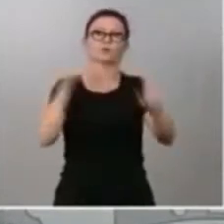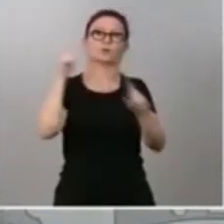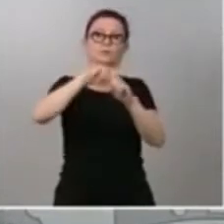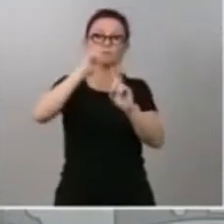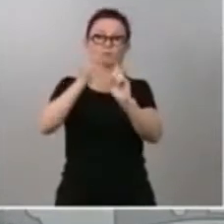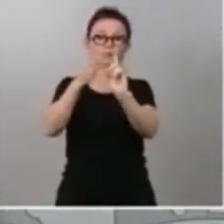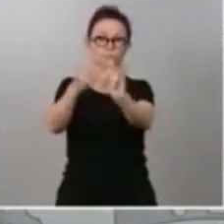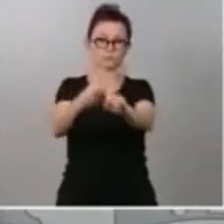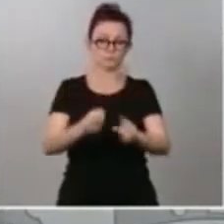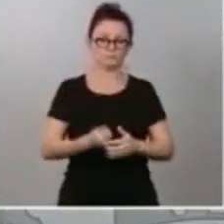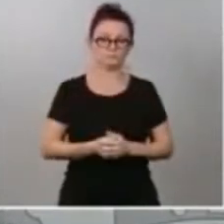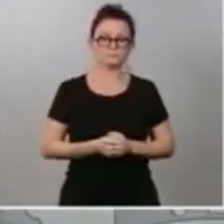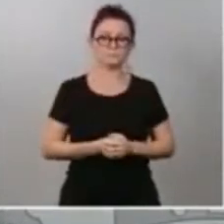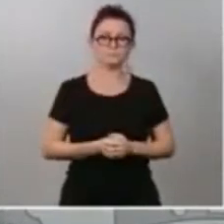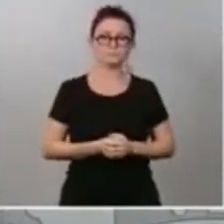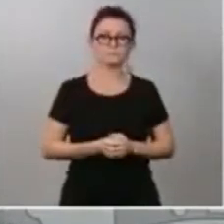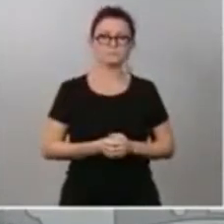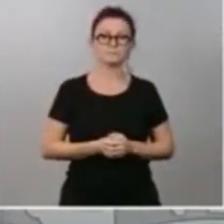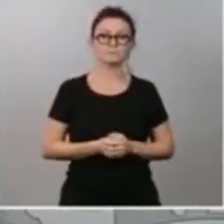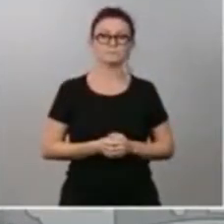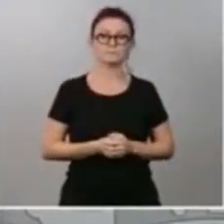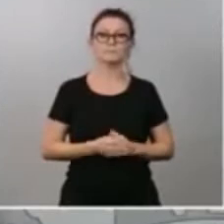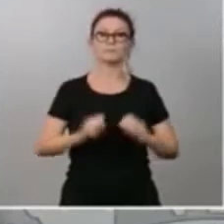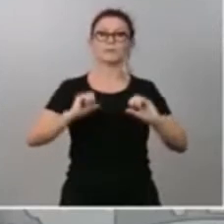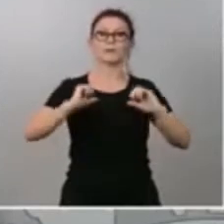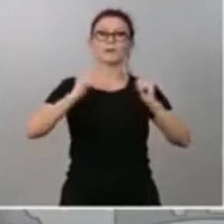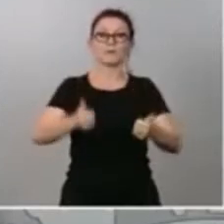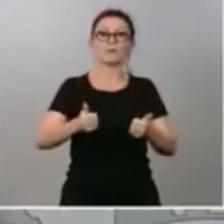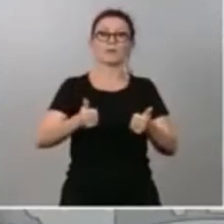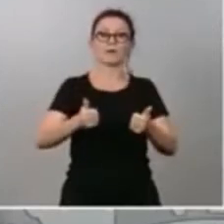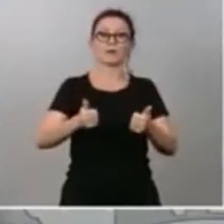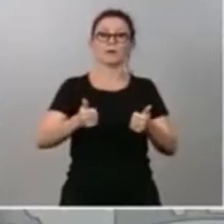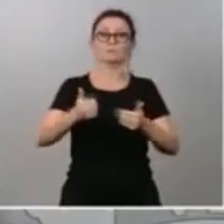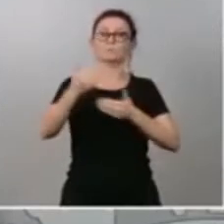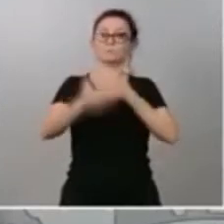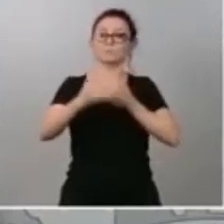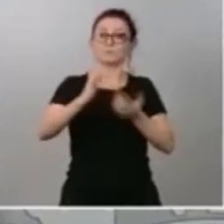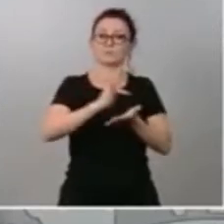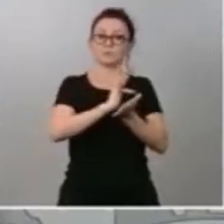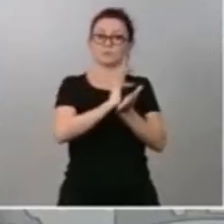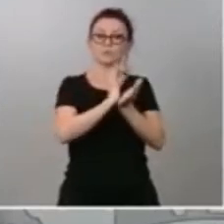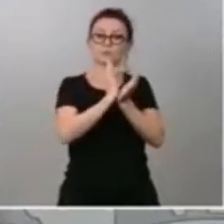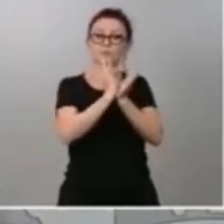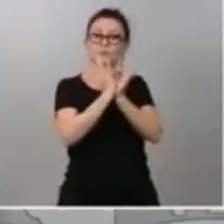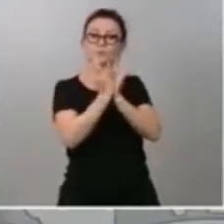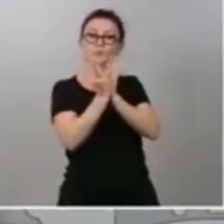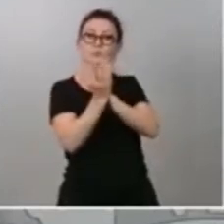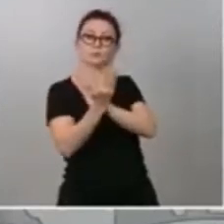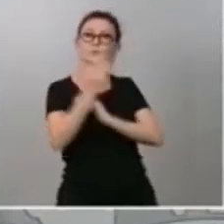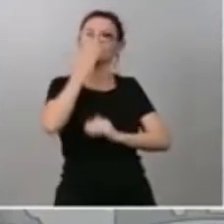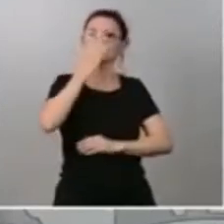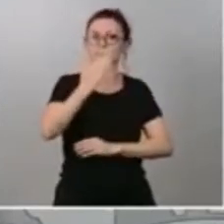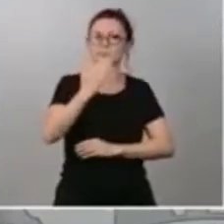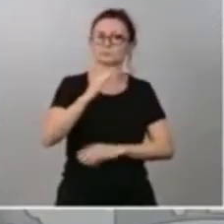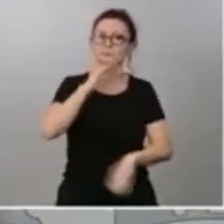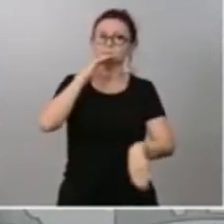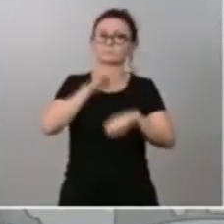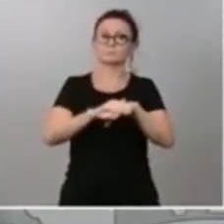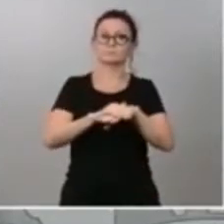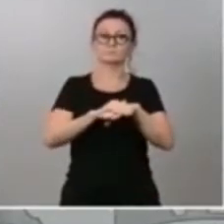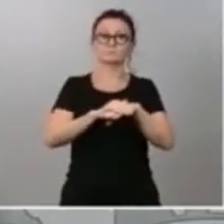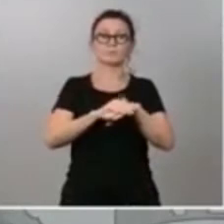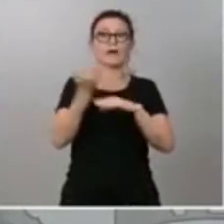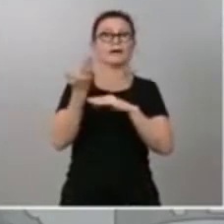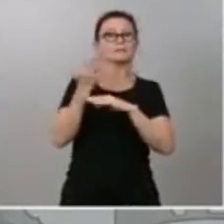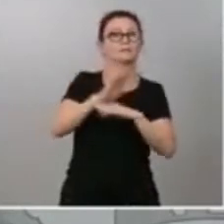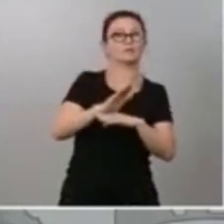Así quisimos comenzar esta década de transformaciones y así lo estamos cumpliendo. Una nueva actitud para un tiempo nuevo, reflejada, por ejemplo,